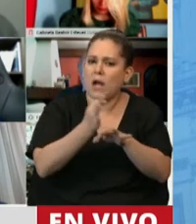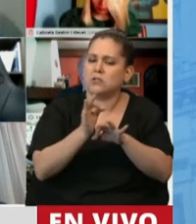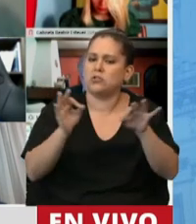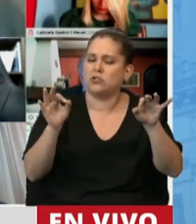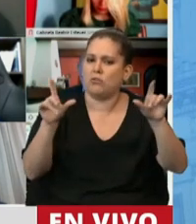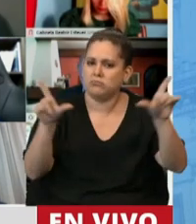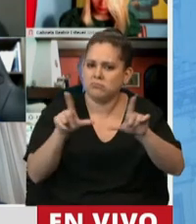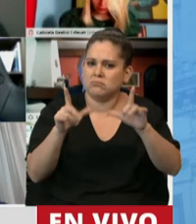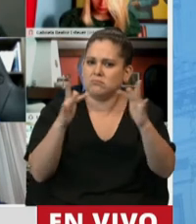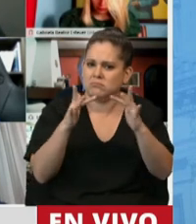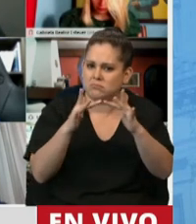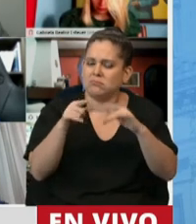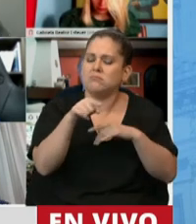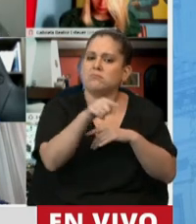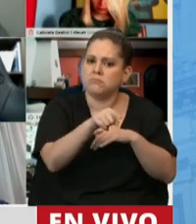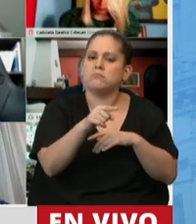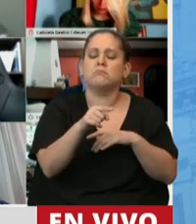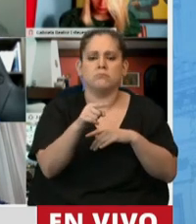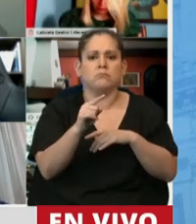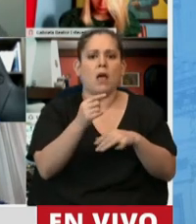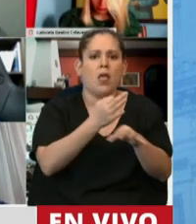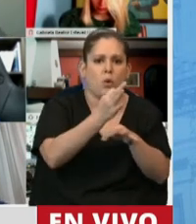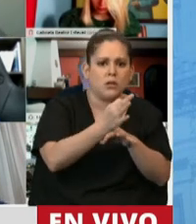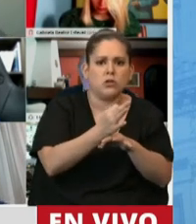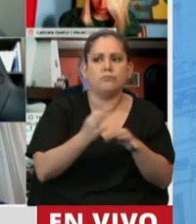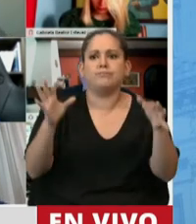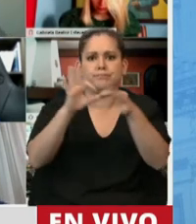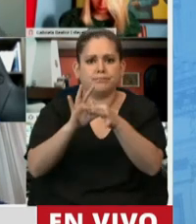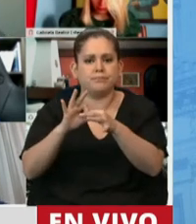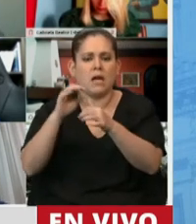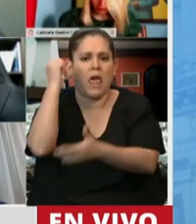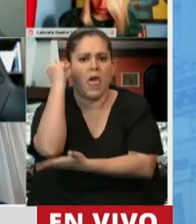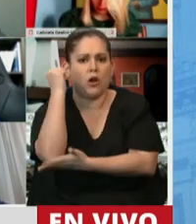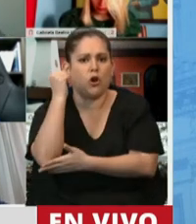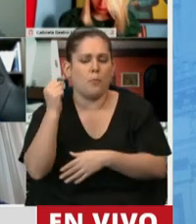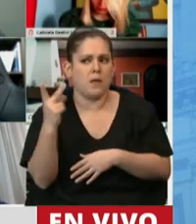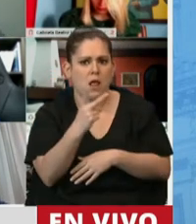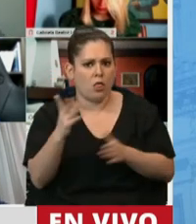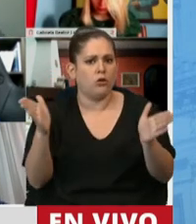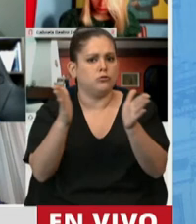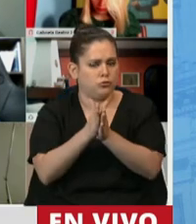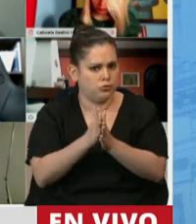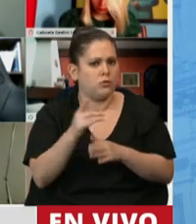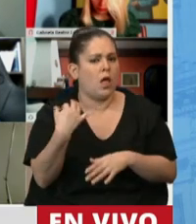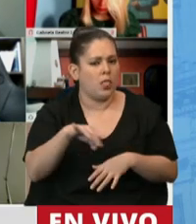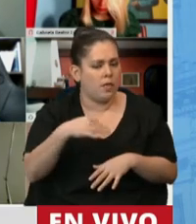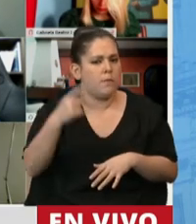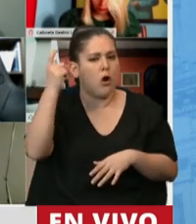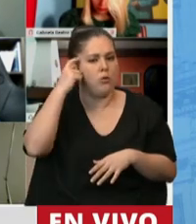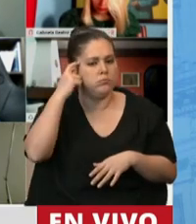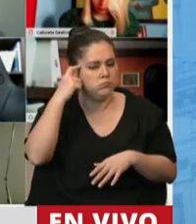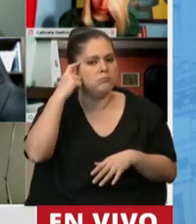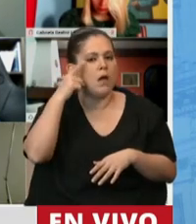lo que es economía y lo que es educación van de la mano. Creo que tenemos que tener coherencia y consonancia y continuar